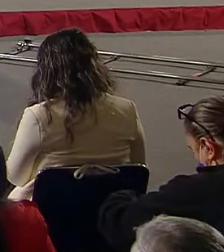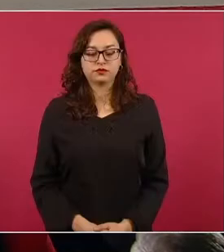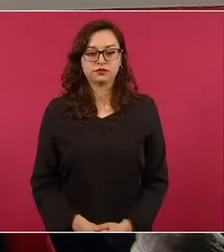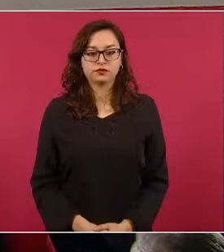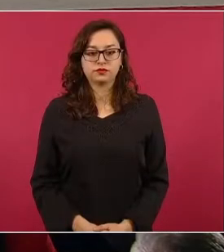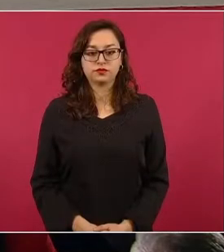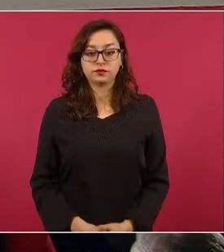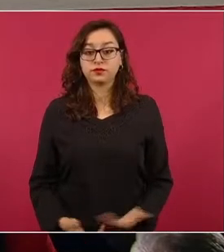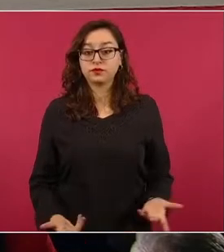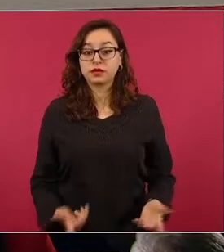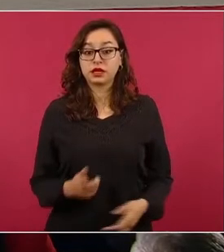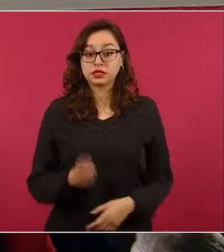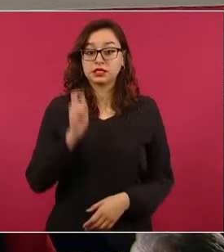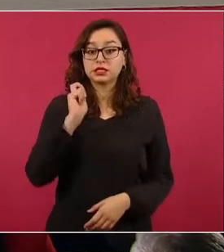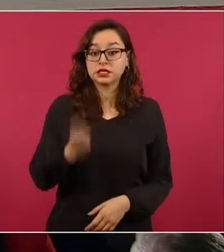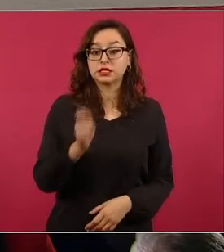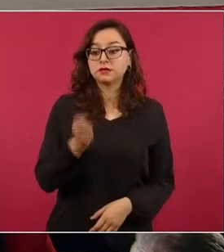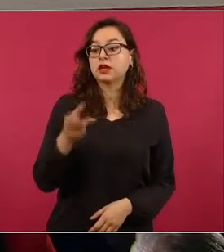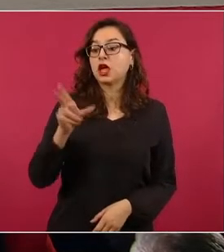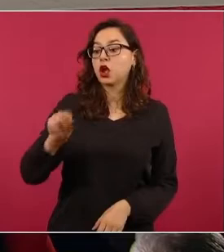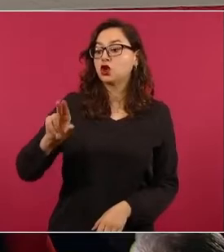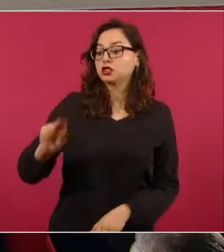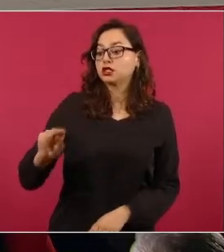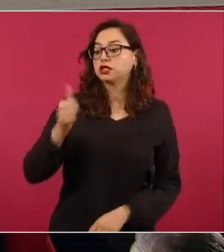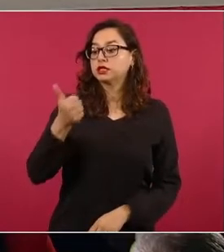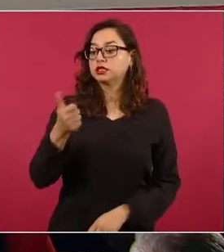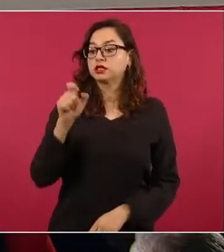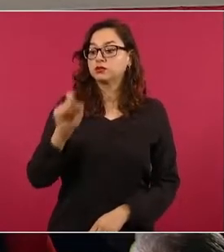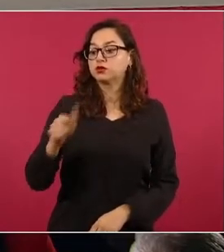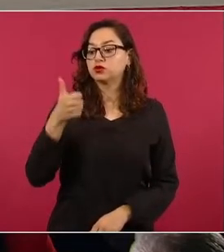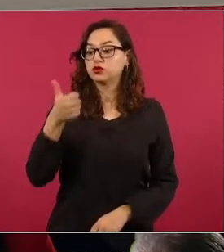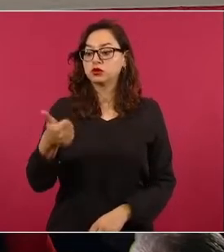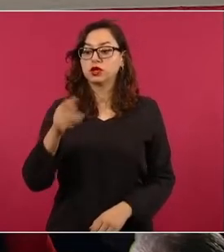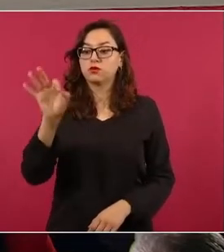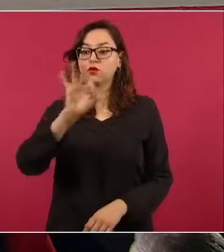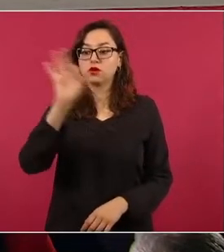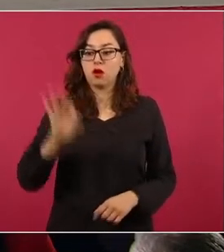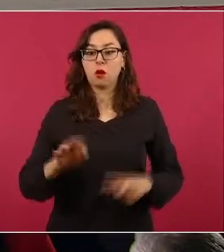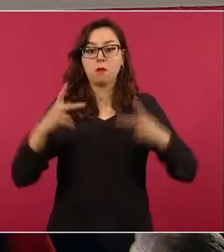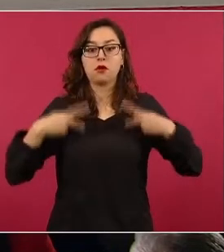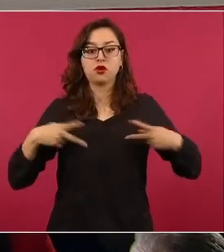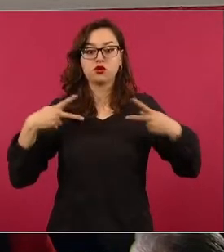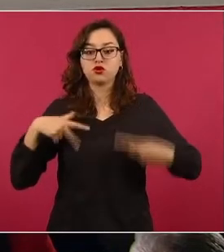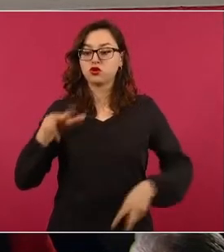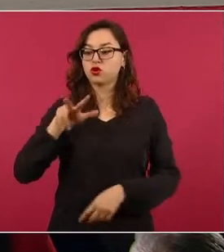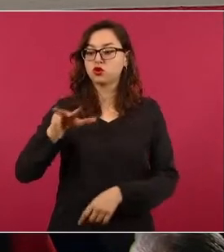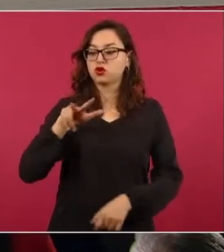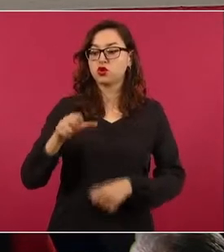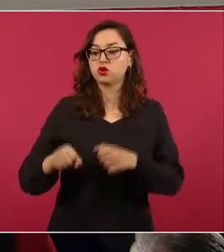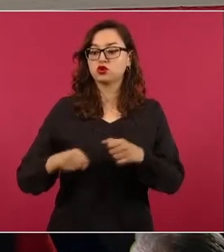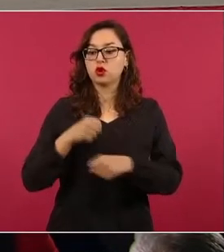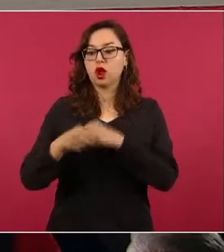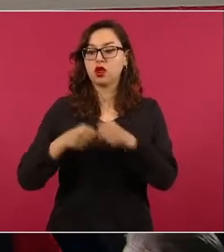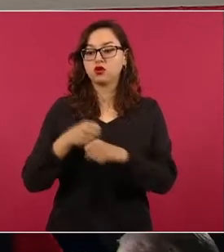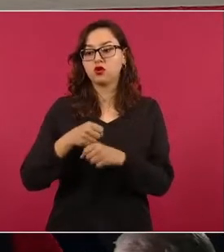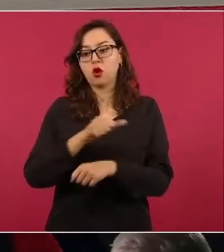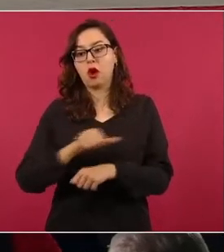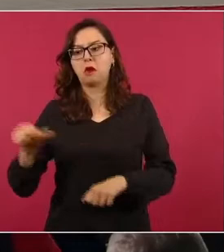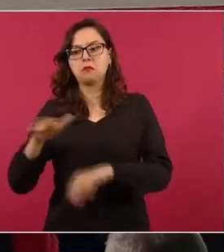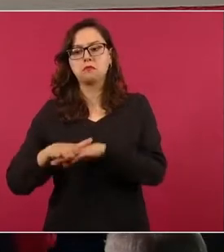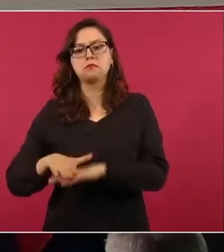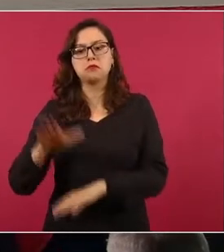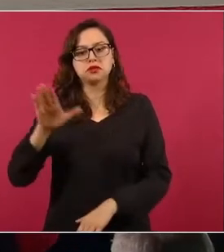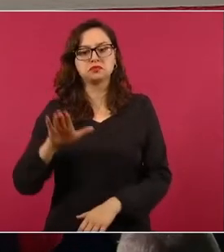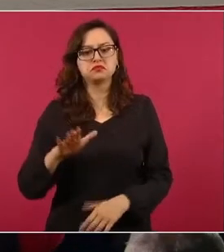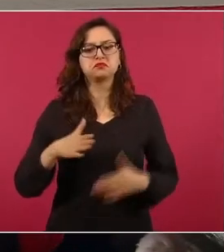.6% de la población de 18 años y más manifestó confianza en la Marina durante